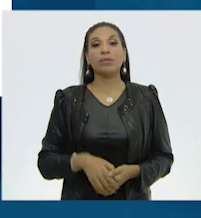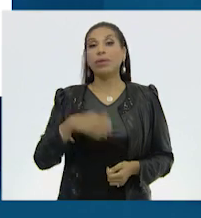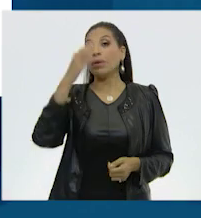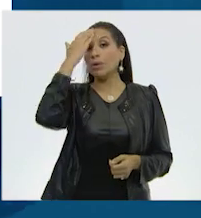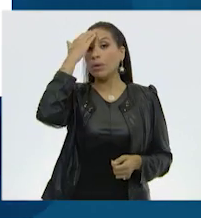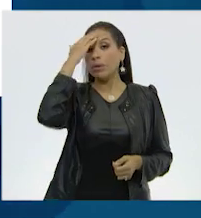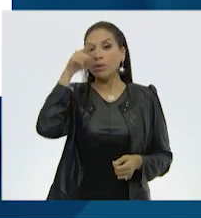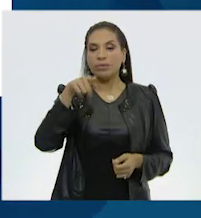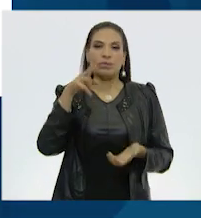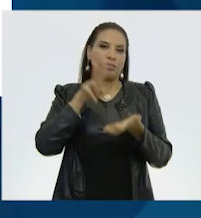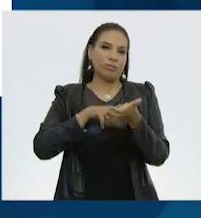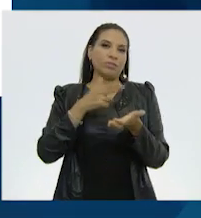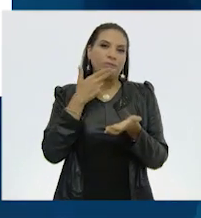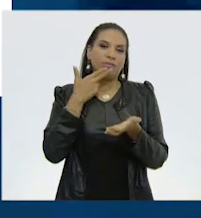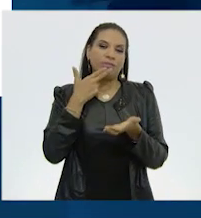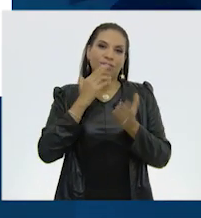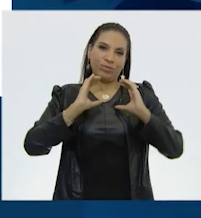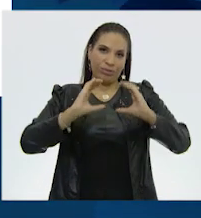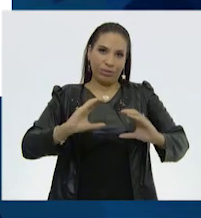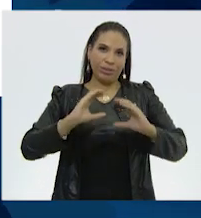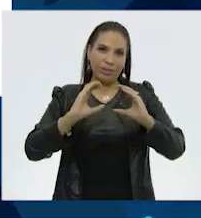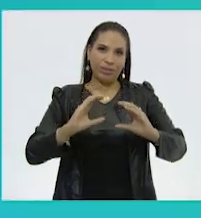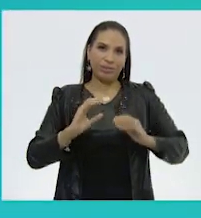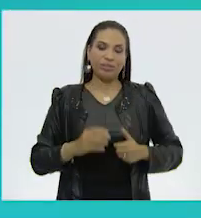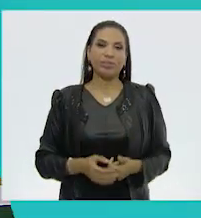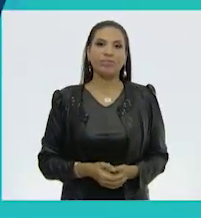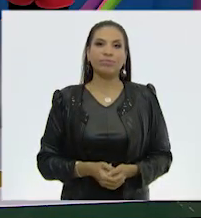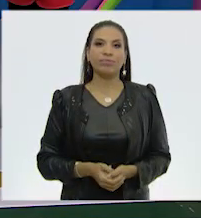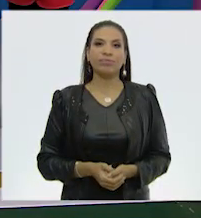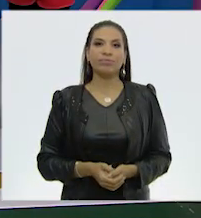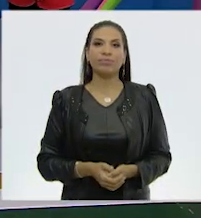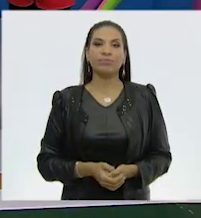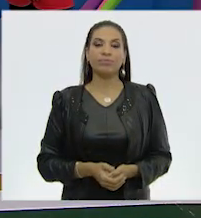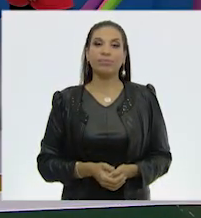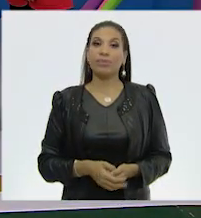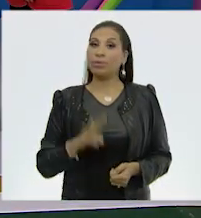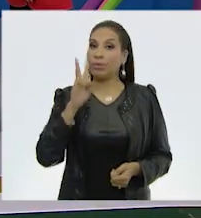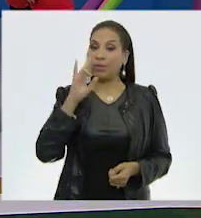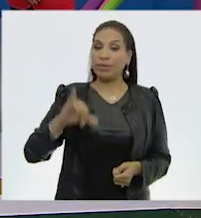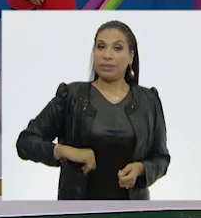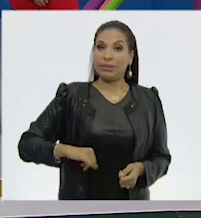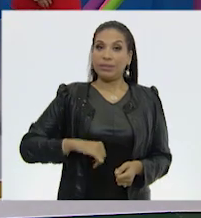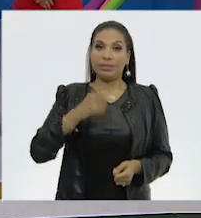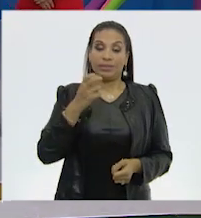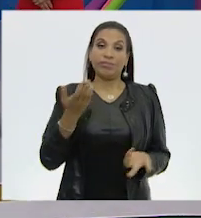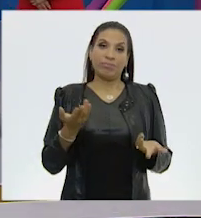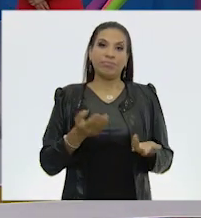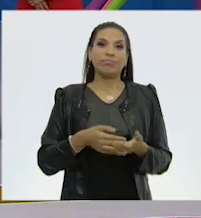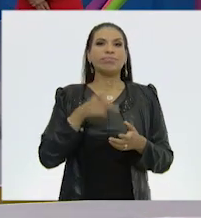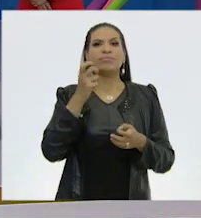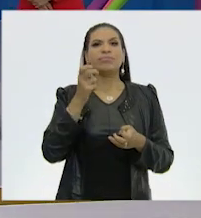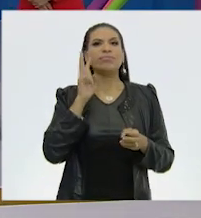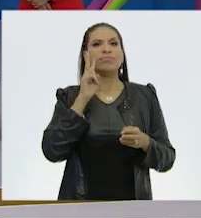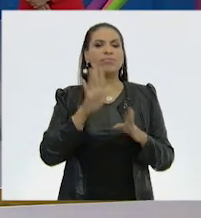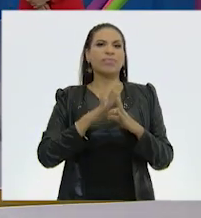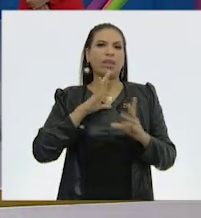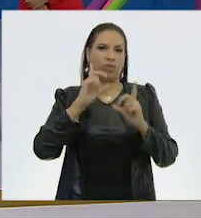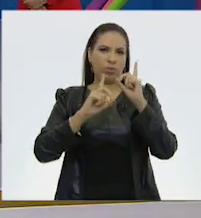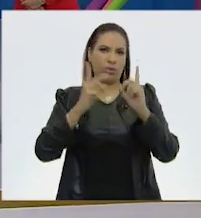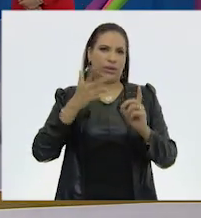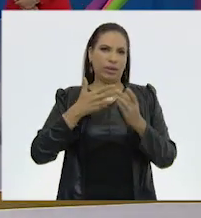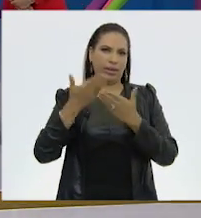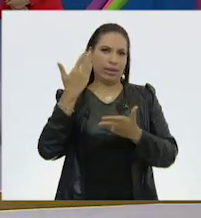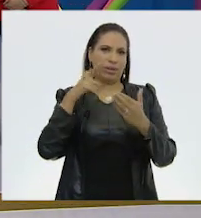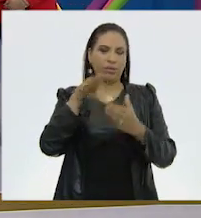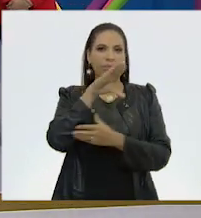Conócelas, valóralas, cuídalas. Muy interesante, ¿no? Sí. Y es una parte de la duda que tenías,